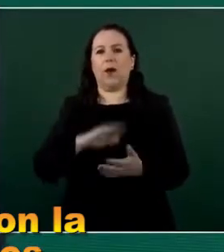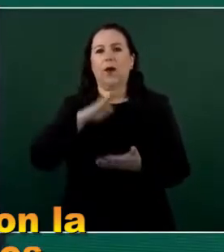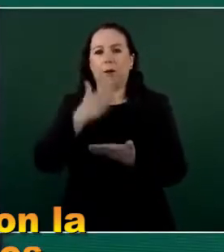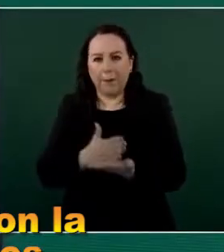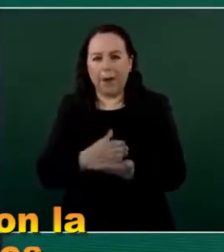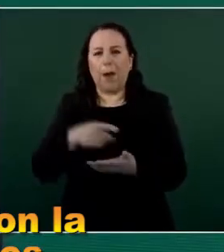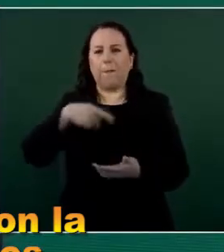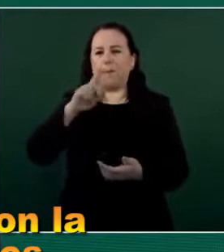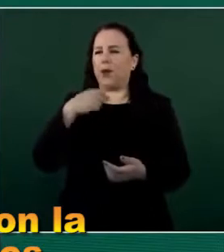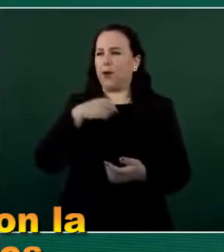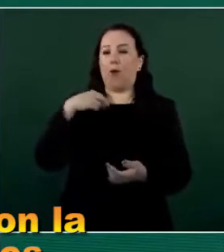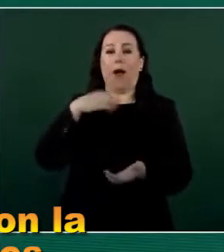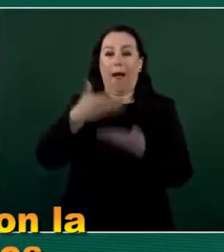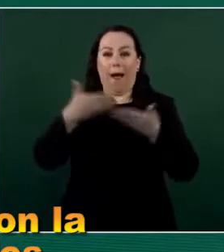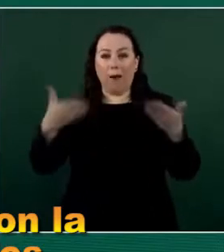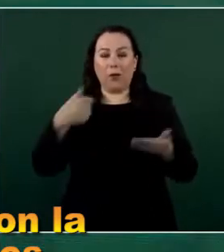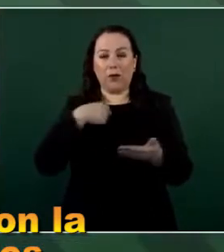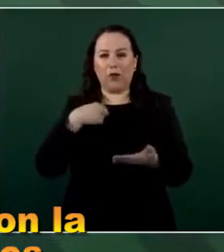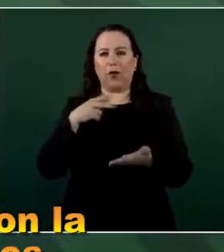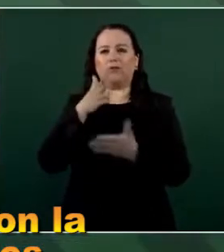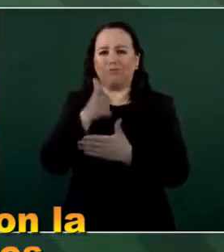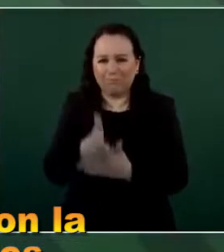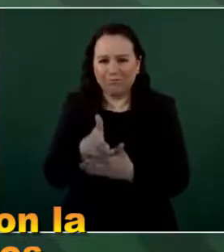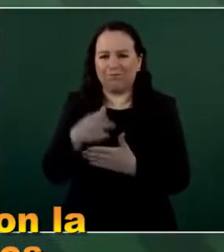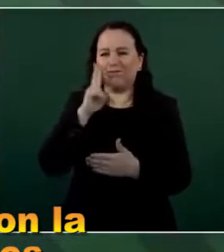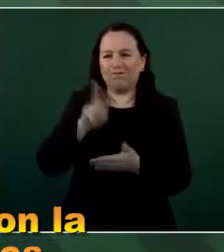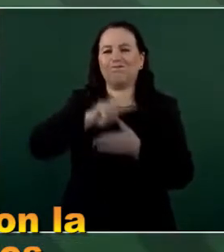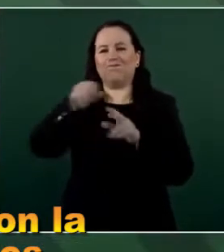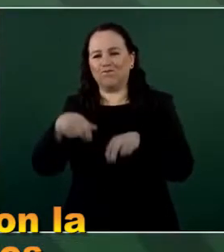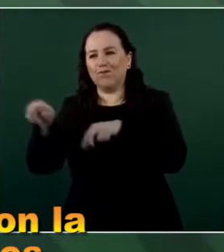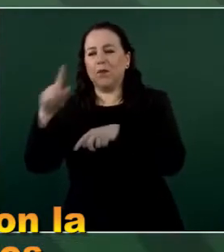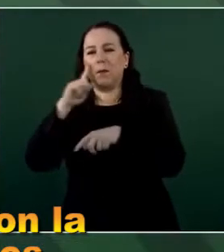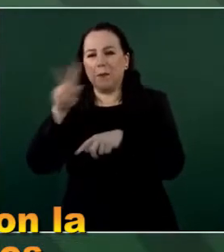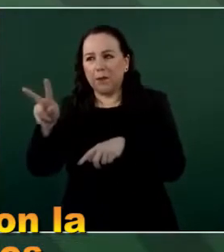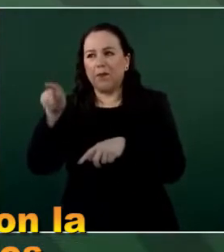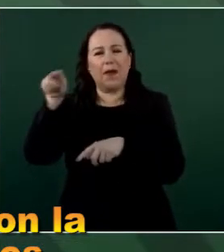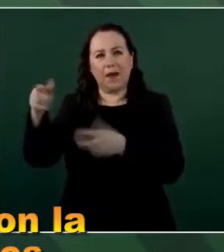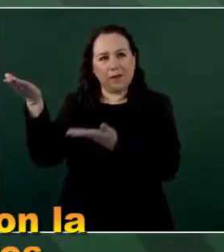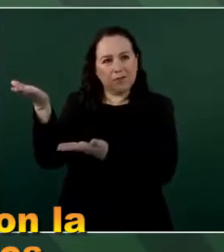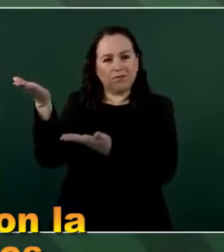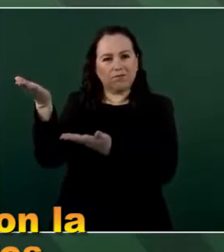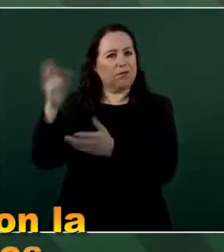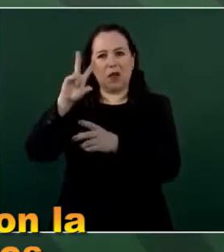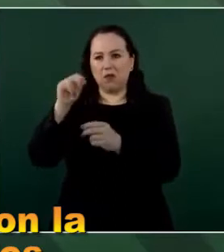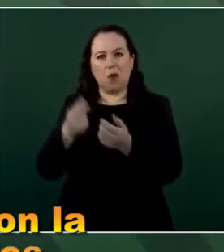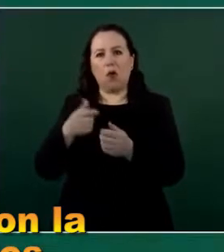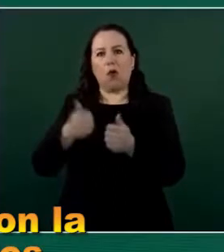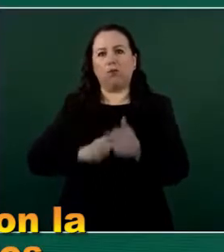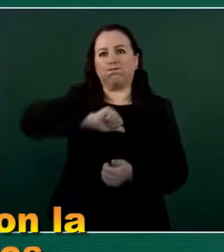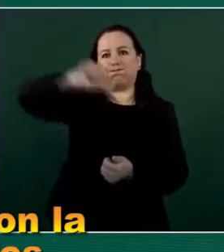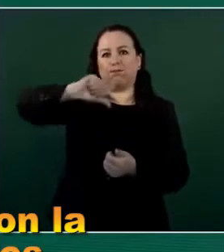Sin embargo, necesitamos abrir la frontera y ese es un tema que vamos a tratar el día de hoy, detalló.